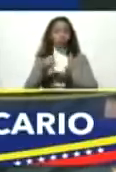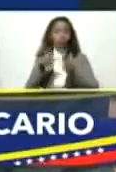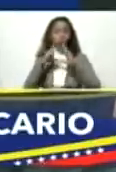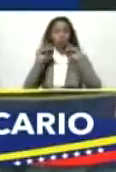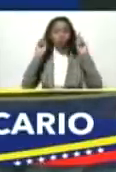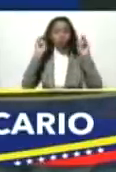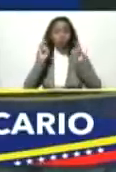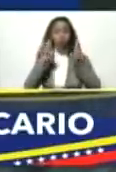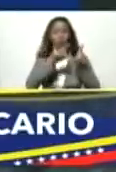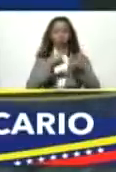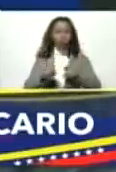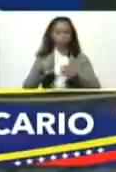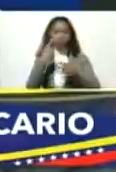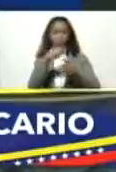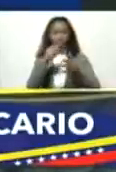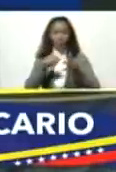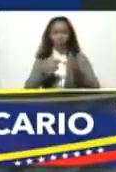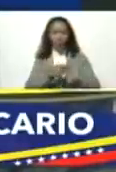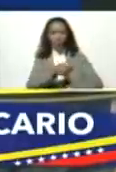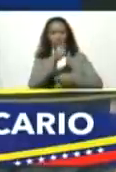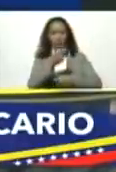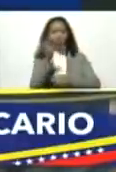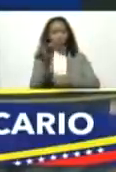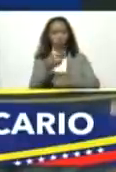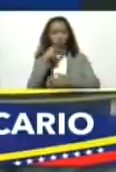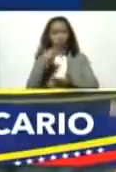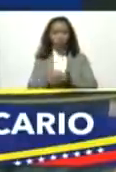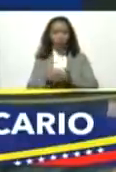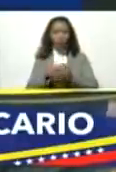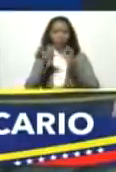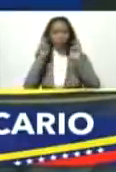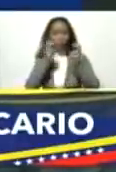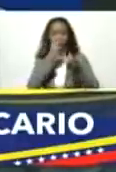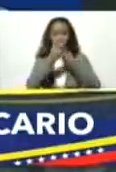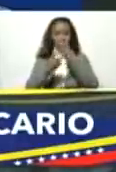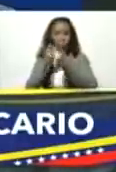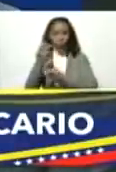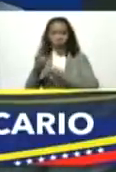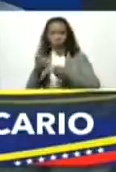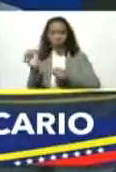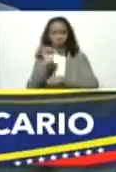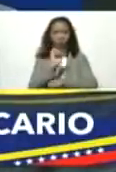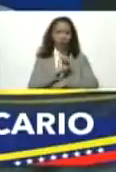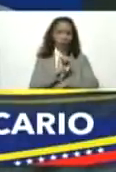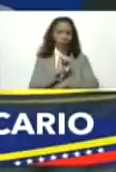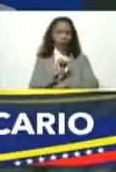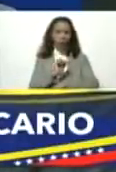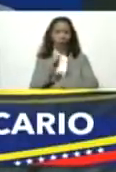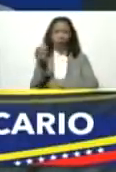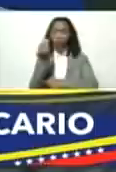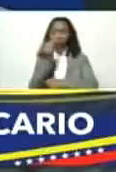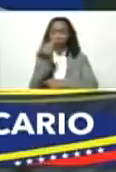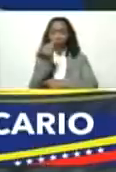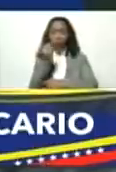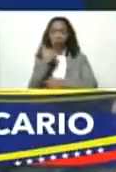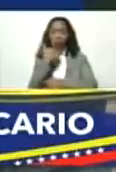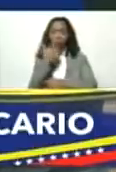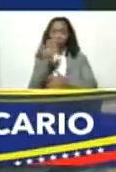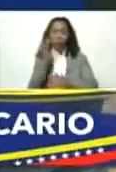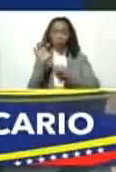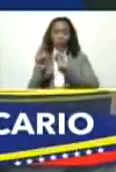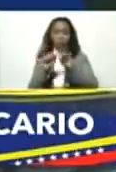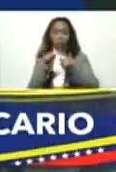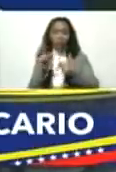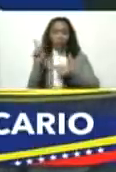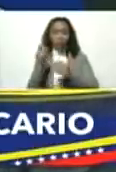agrícola pecuaria pesquera usted lo mencionaba sector turismo automotriz el de consumo muy importante que